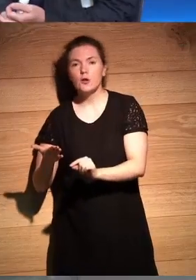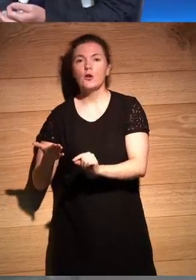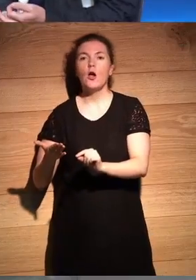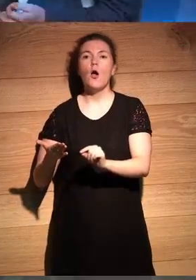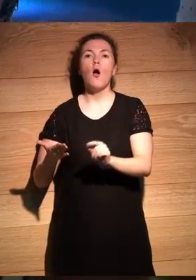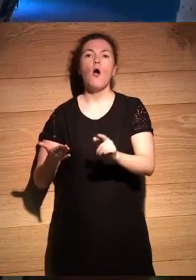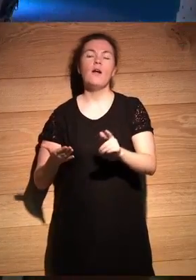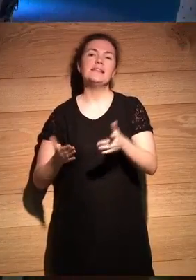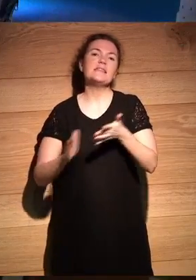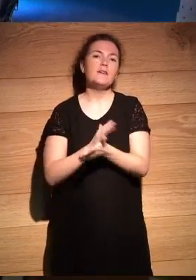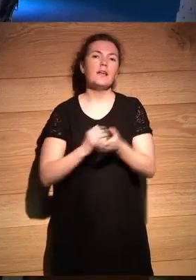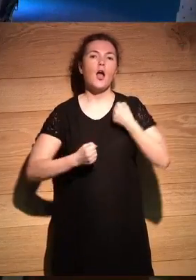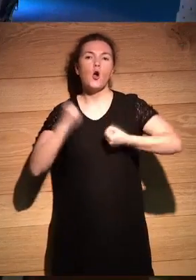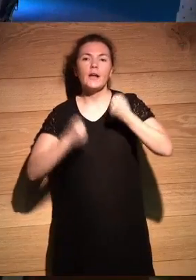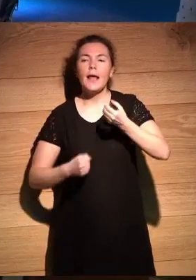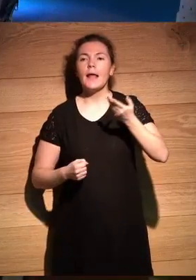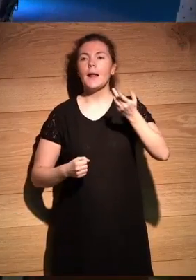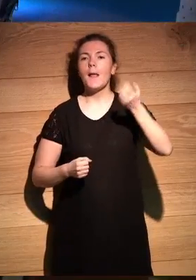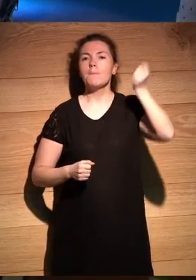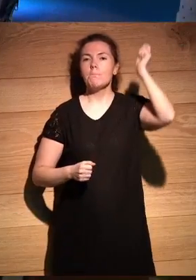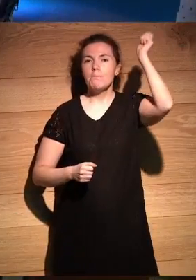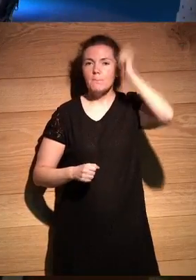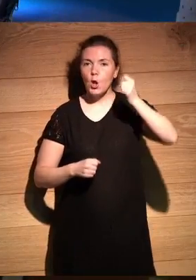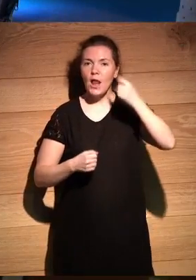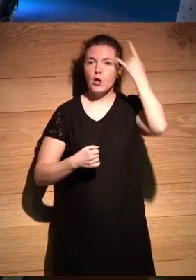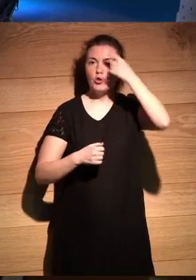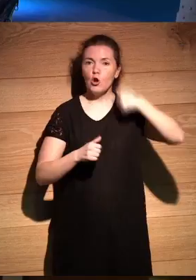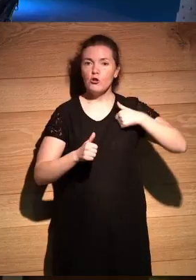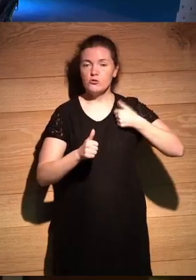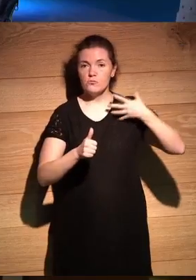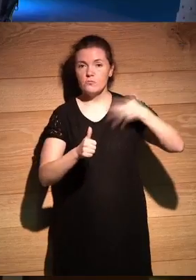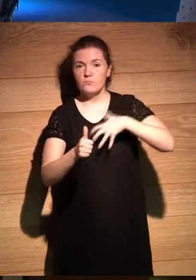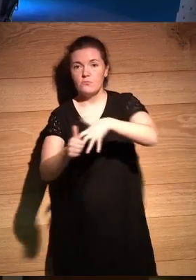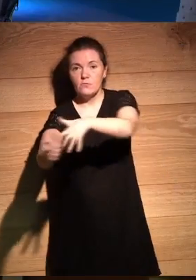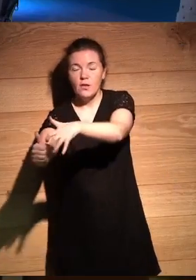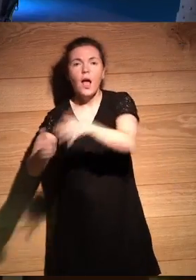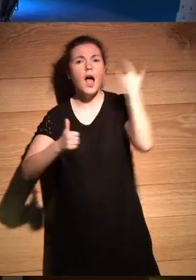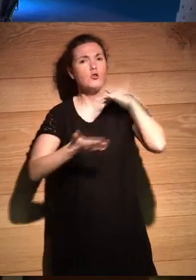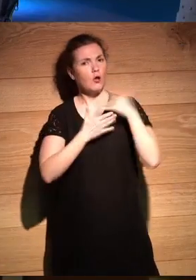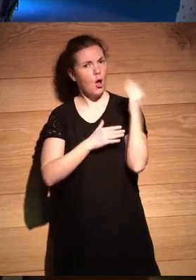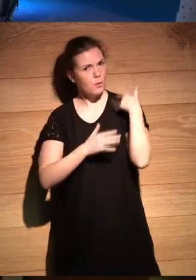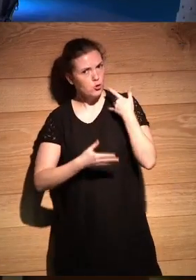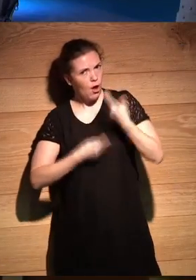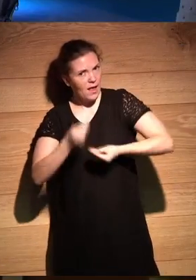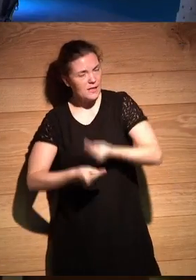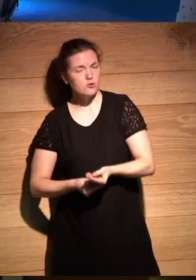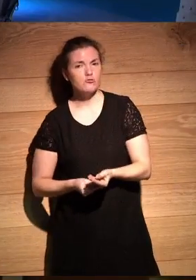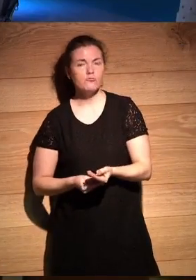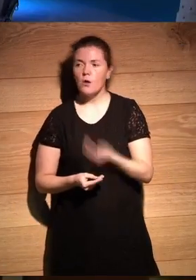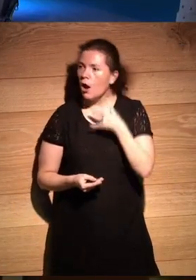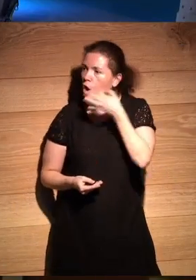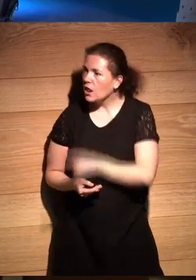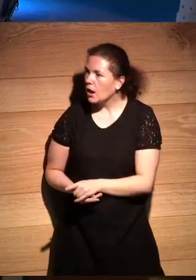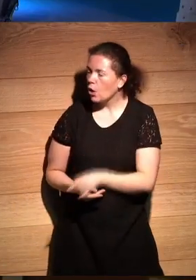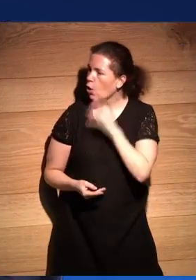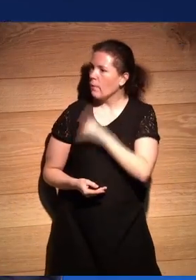correr en Pamplona con los toros detrás cosa que hice en mi juventud debo decirlo no te creo ¿eh? no te